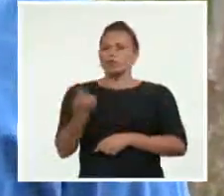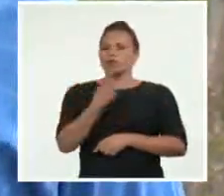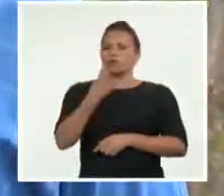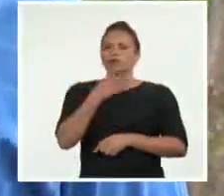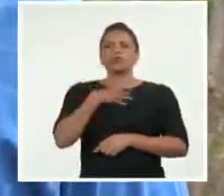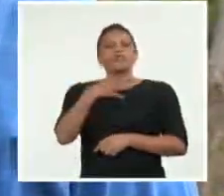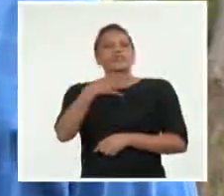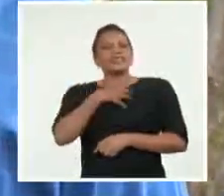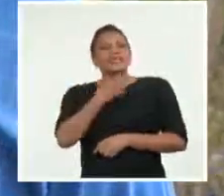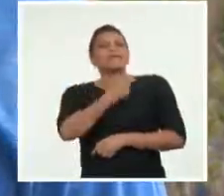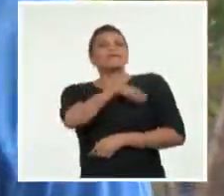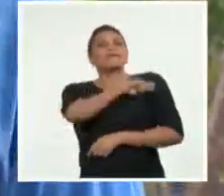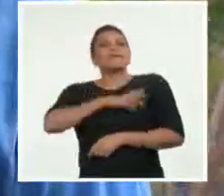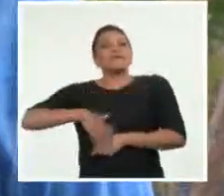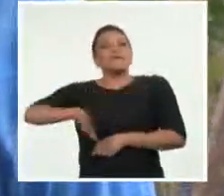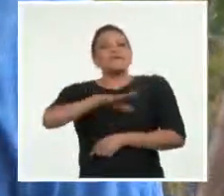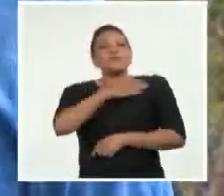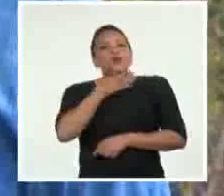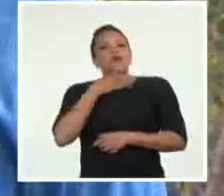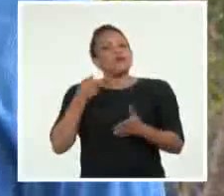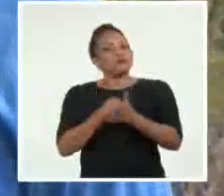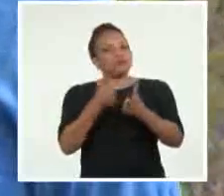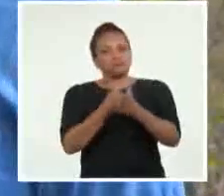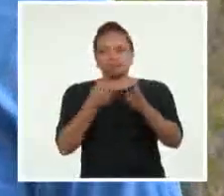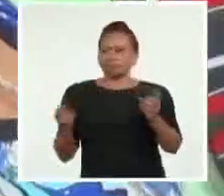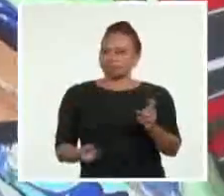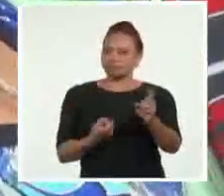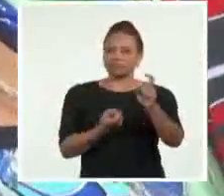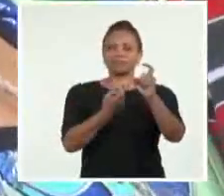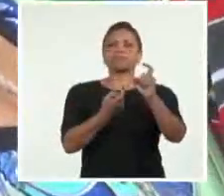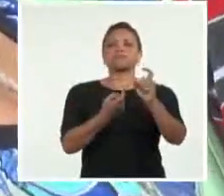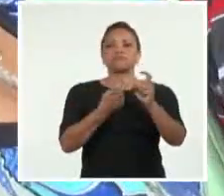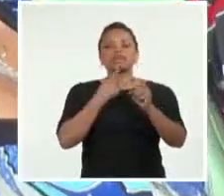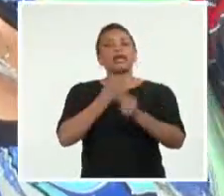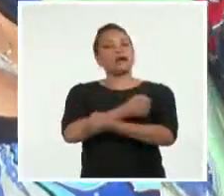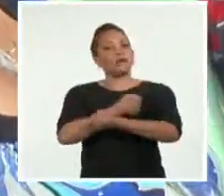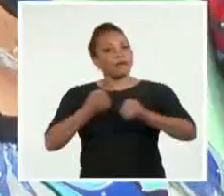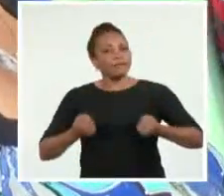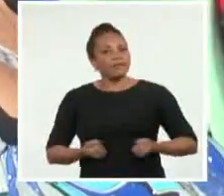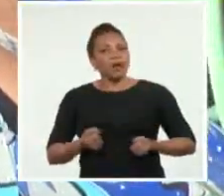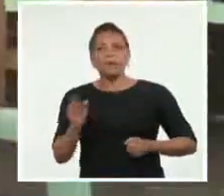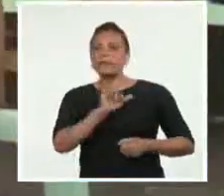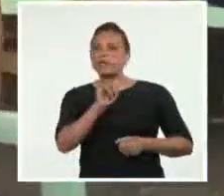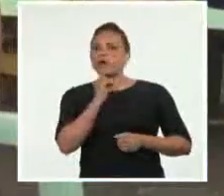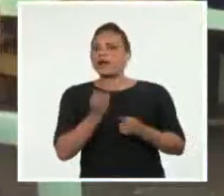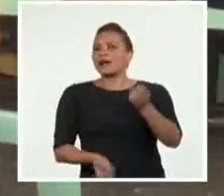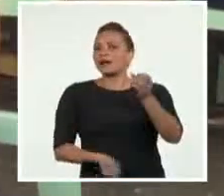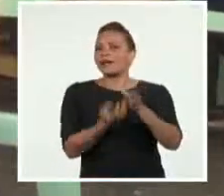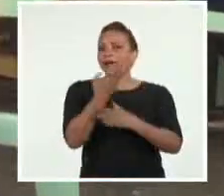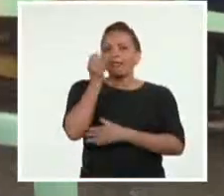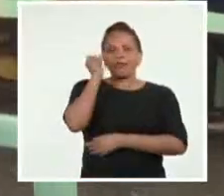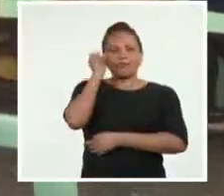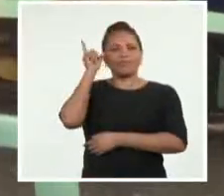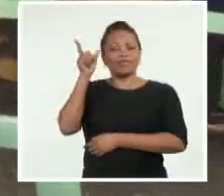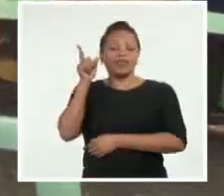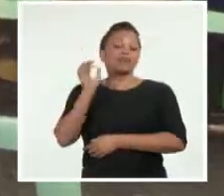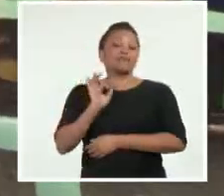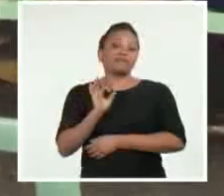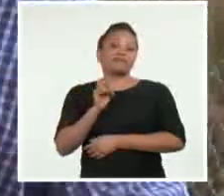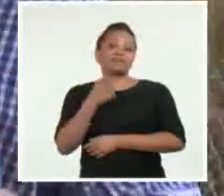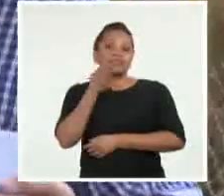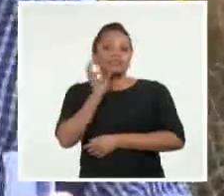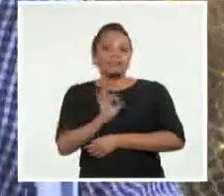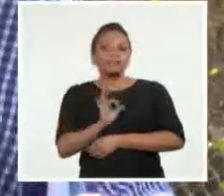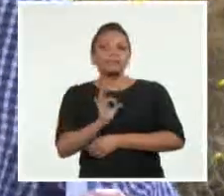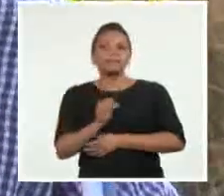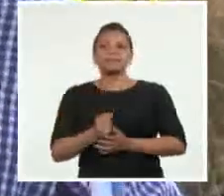un pueblo que es un pueblo emprendedor, tenemos un pueblo que ha resistido, pero que ha creado, y si no fuera así no estuviéramos aquí.